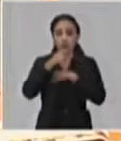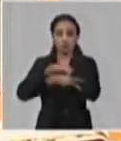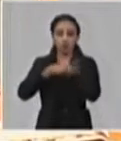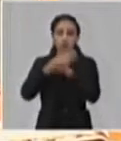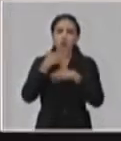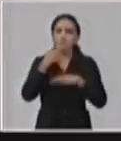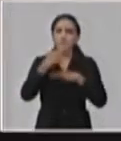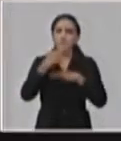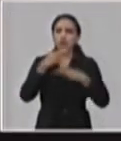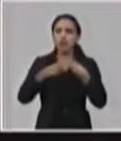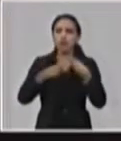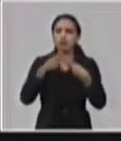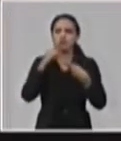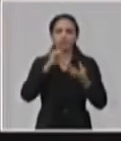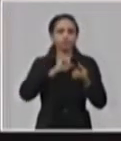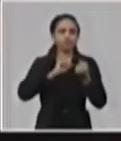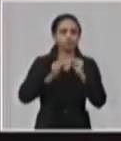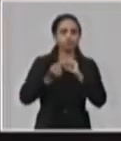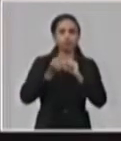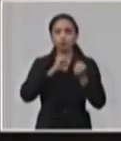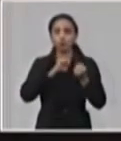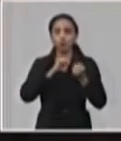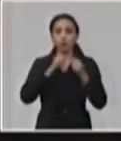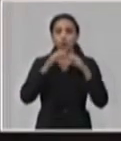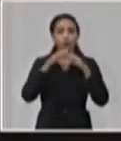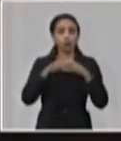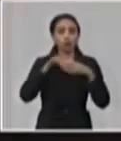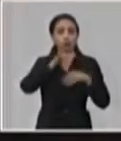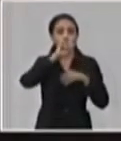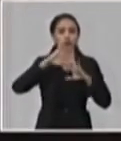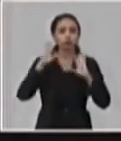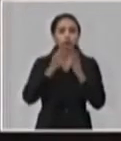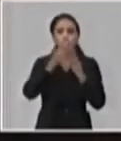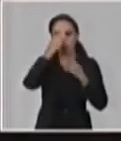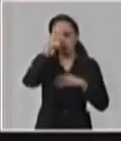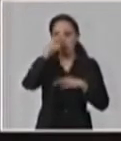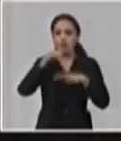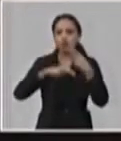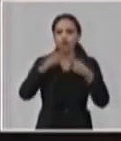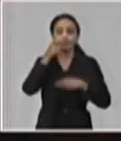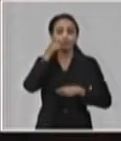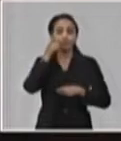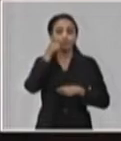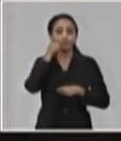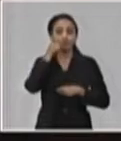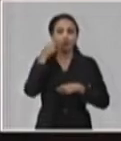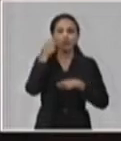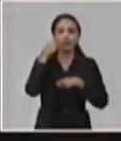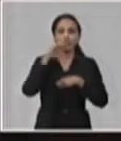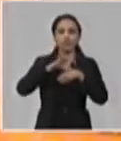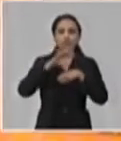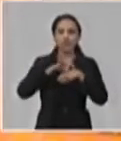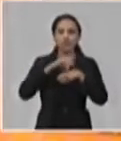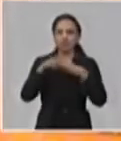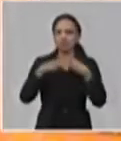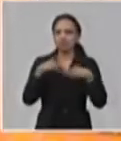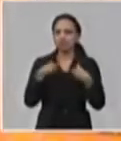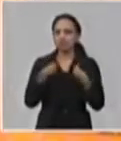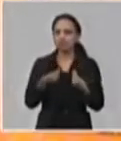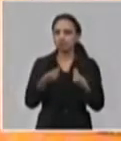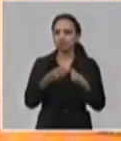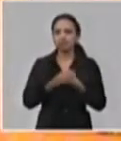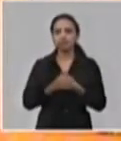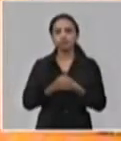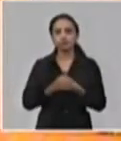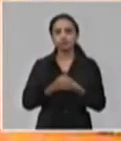establecido ese control en fronteras en toda la nación y qué acciones de vigilancia epidemiológica se están siguiendo? Como se